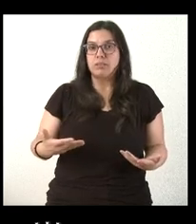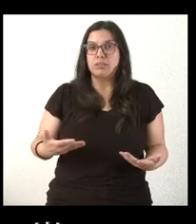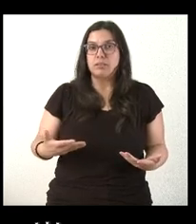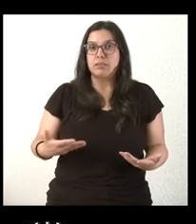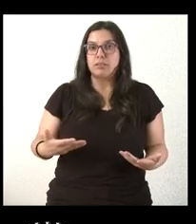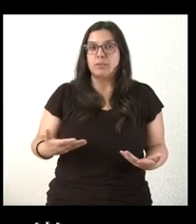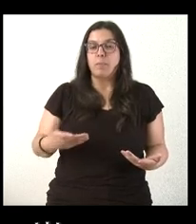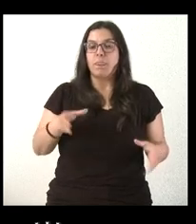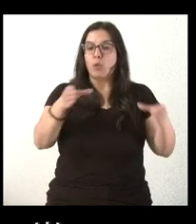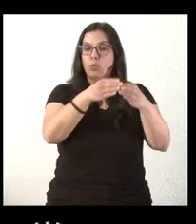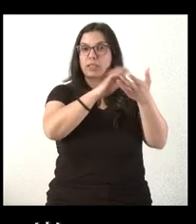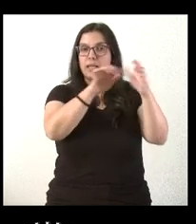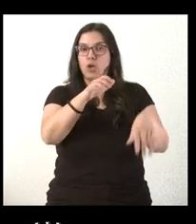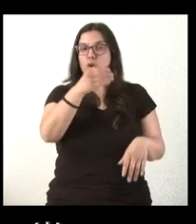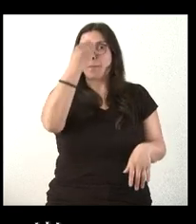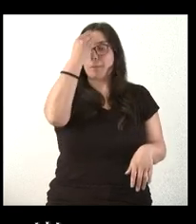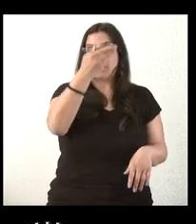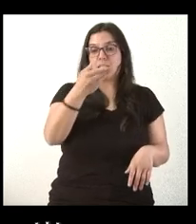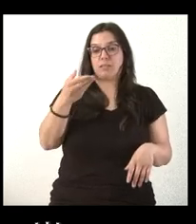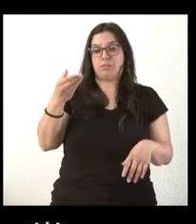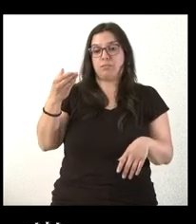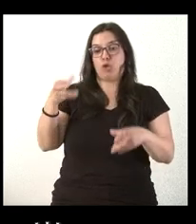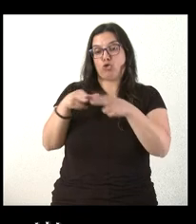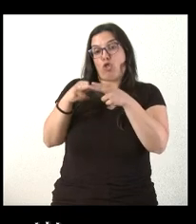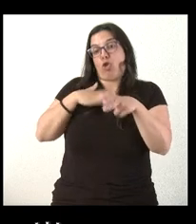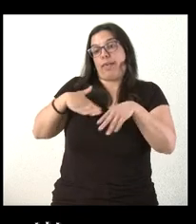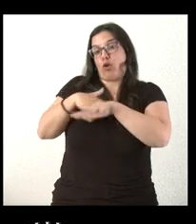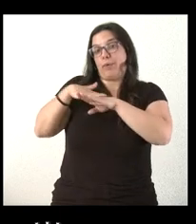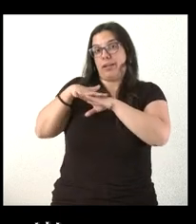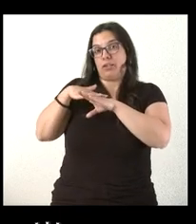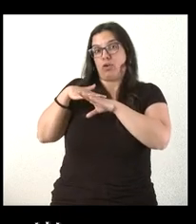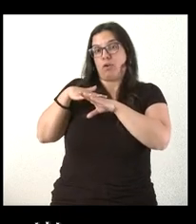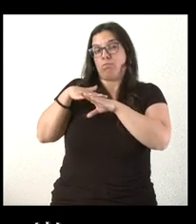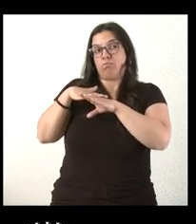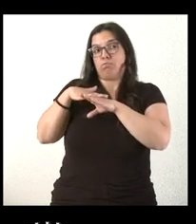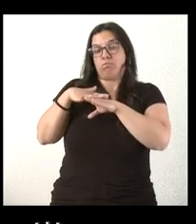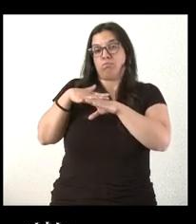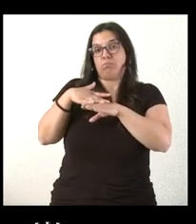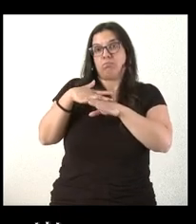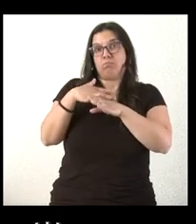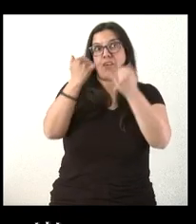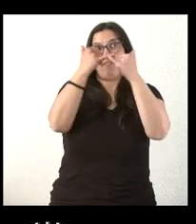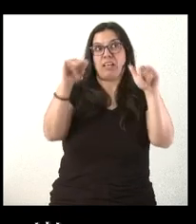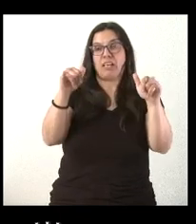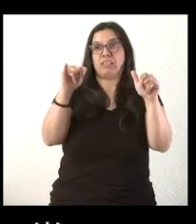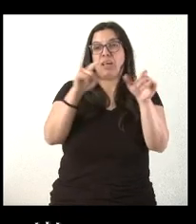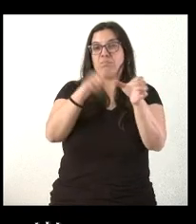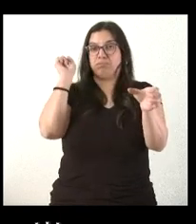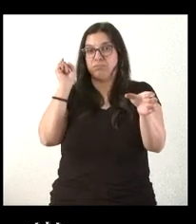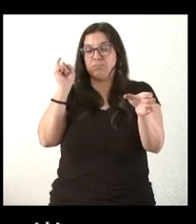¿Cómo lo ve la Junta de Castilla y el hecho de que su socio de gobierno, digamos, no participe de esta celebración?